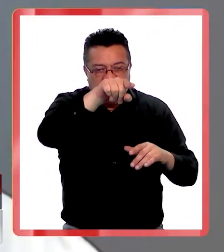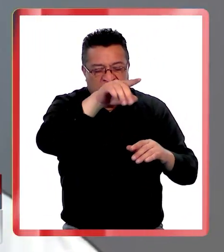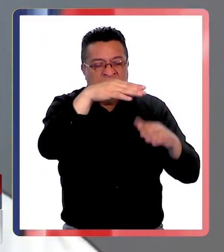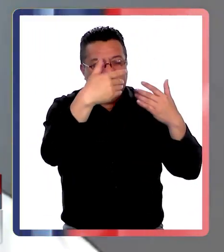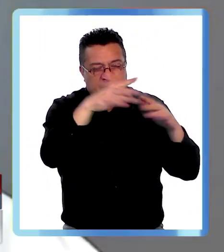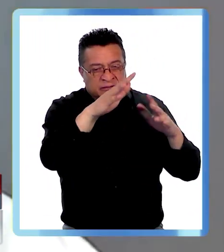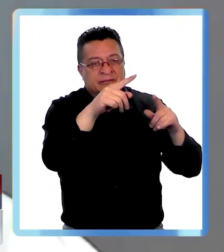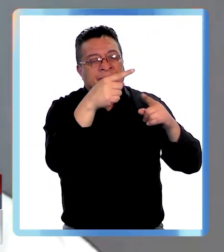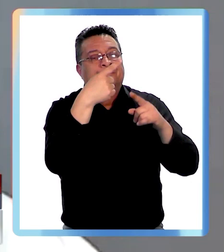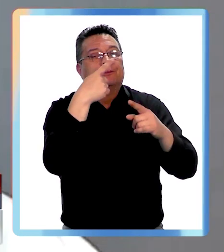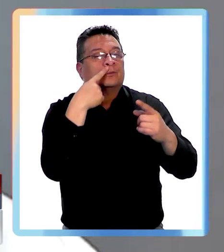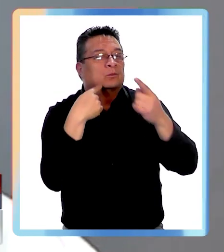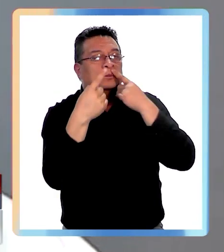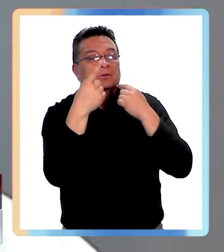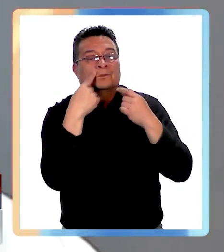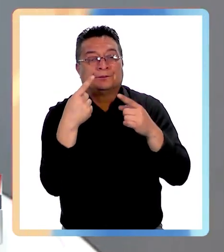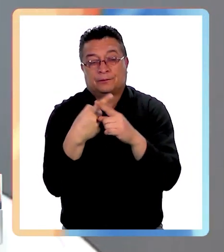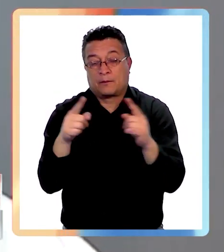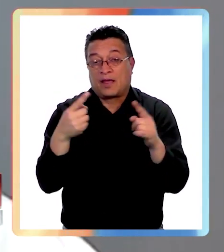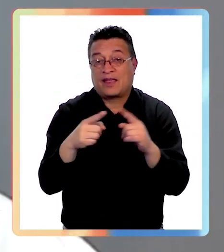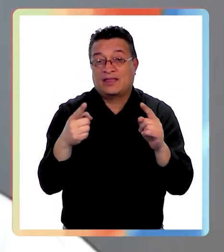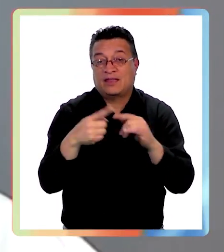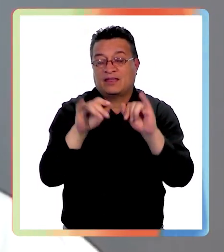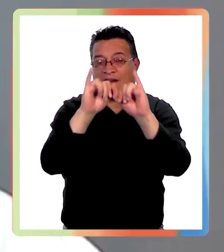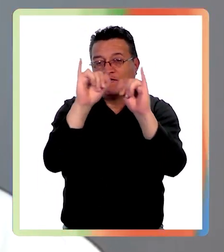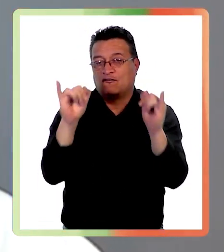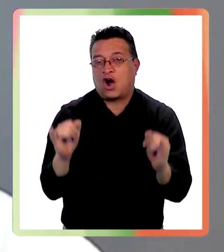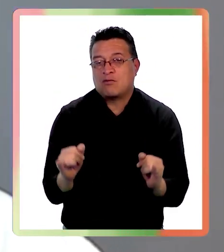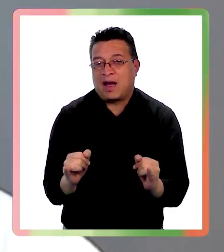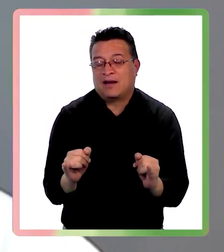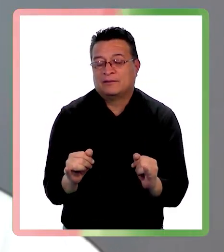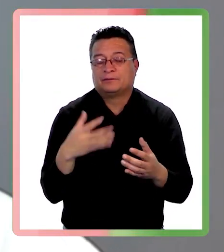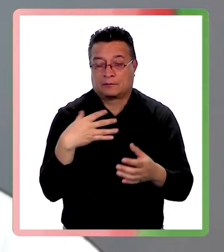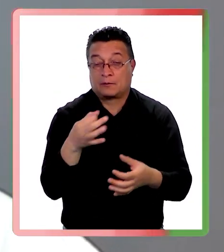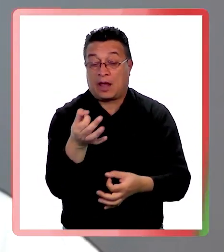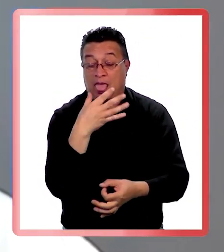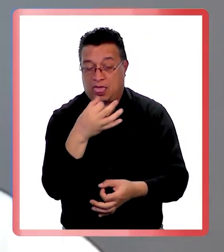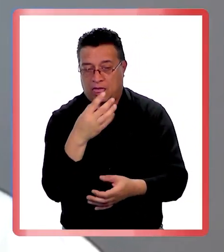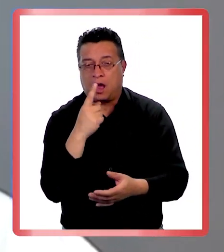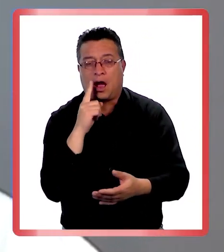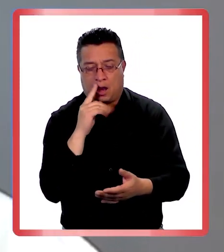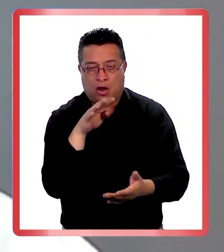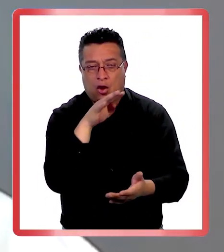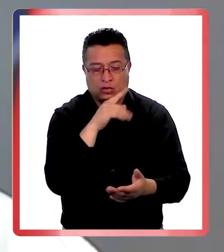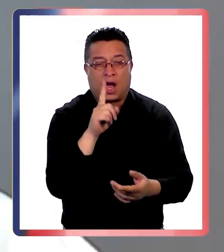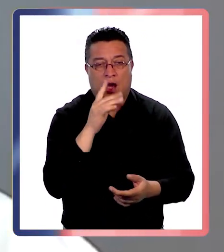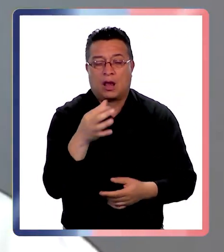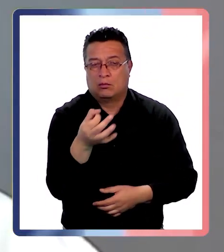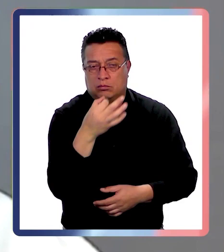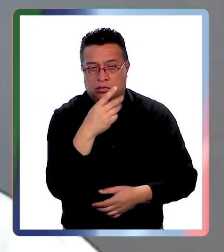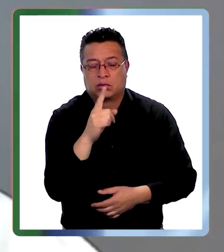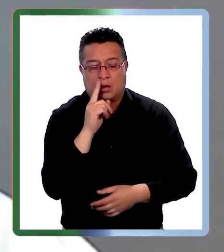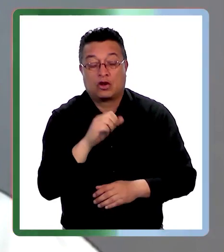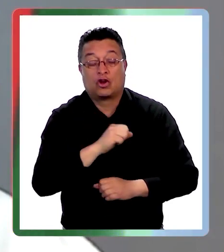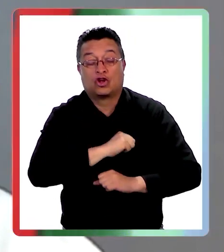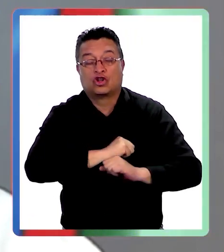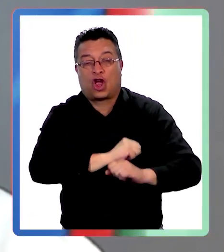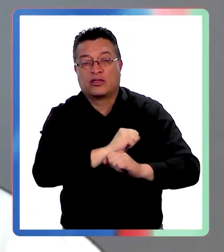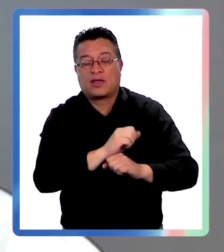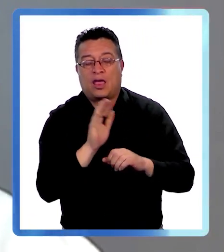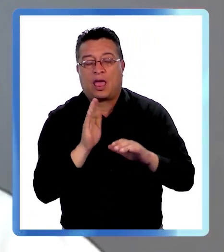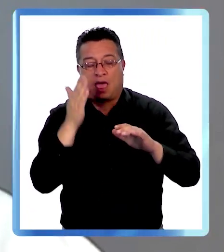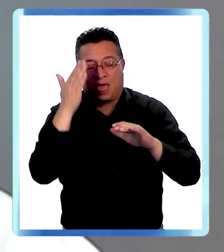ensayado distintas formas. Se han usado medicamentos, medicamentos, hay un medicamento por ahí, un antidepresivo,